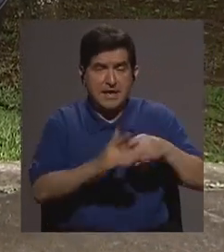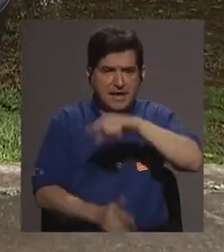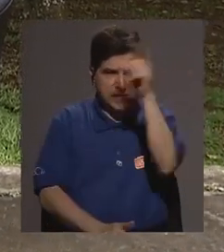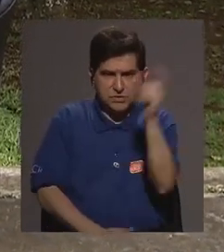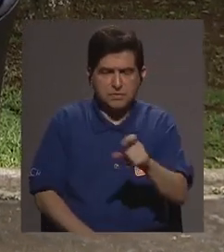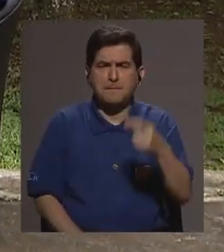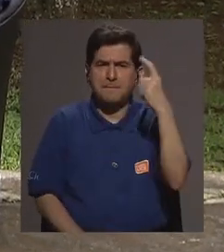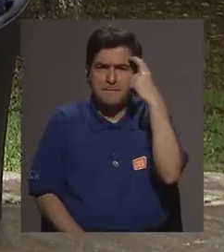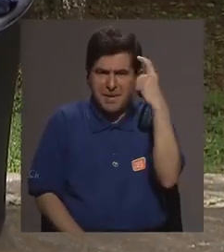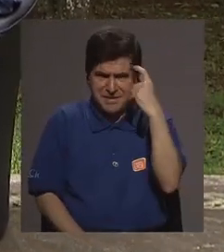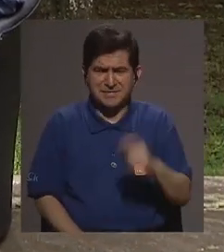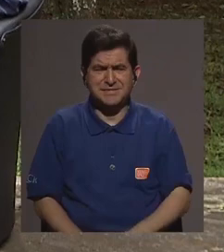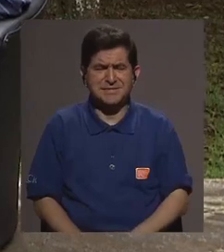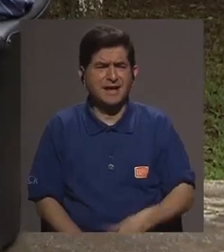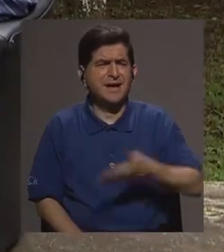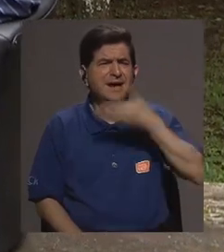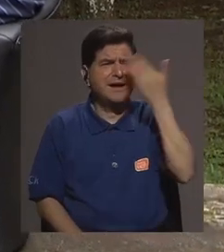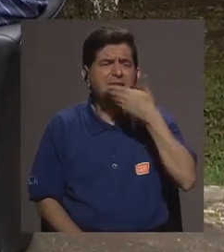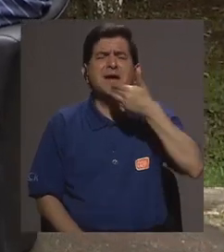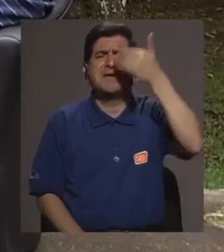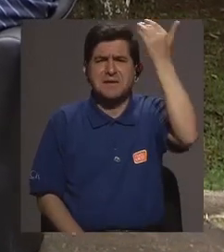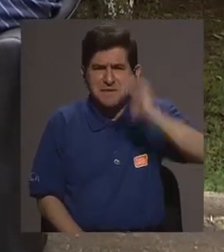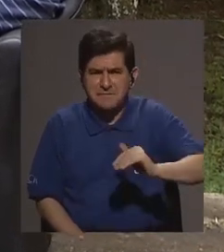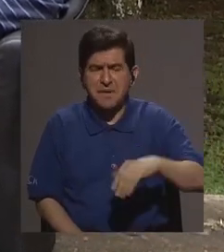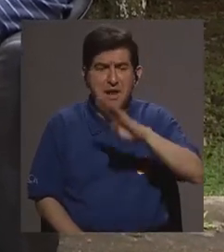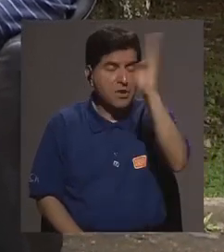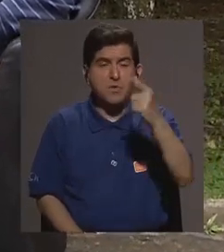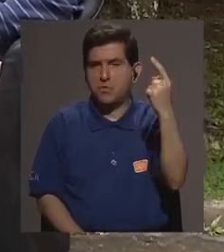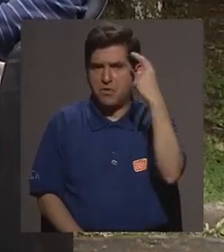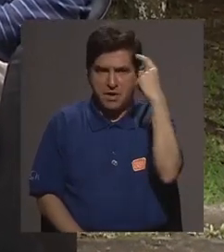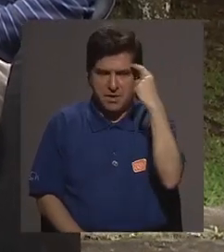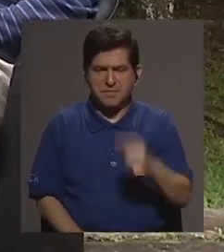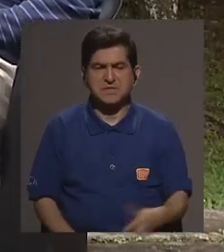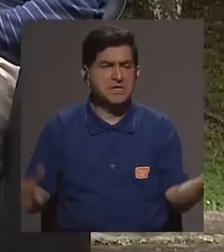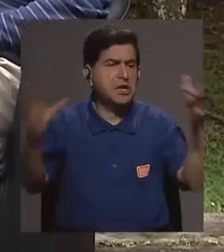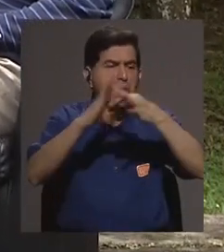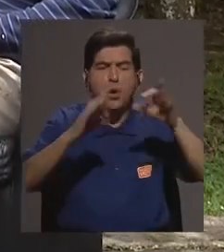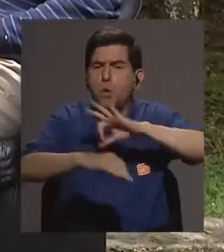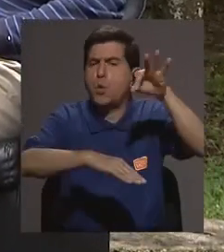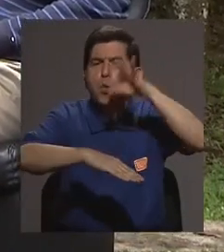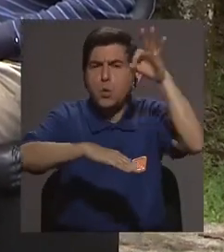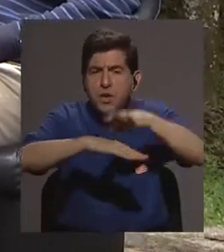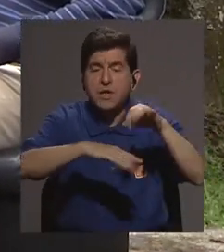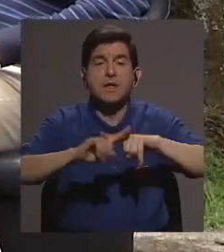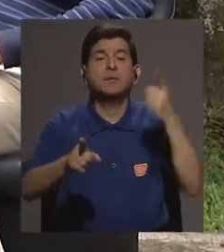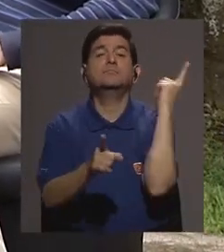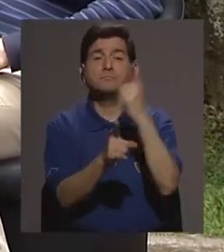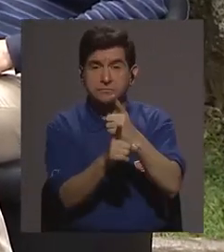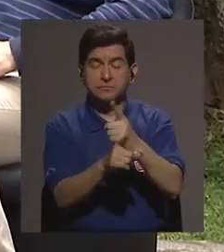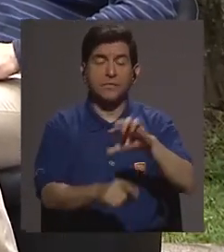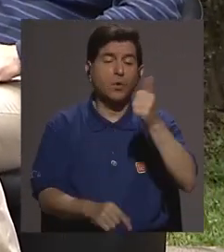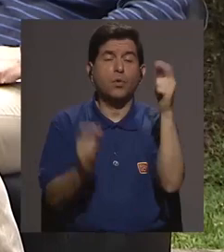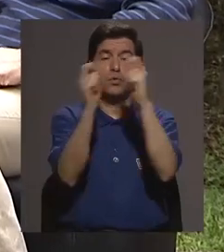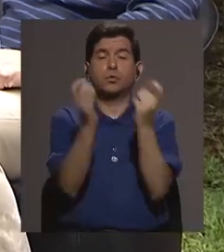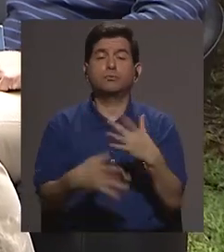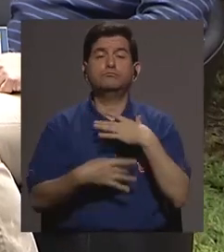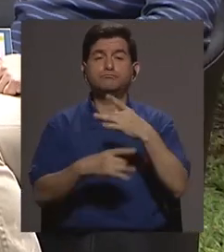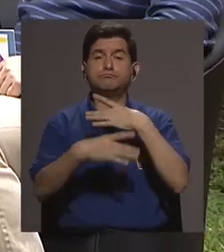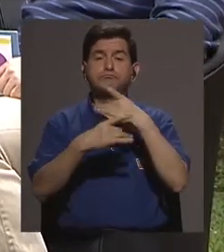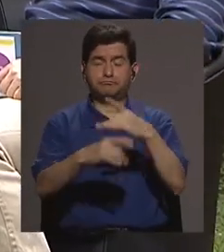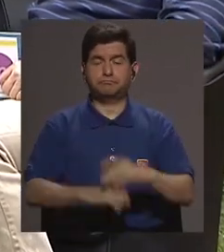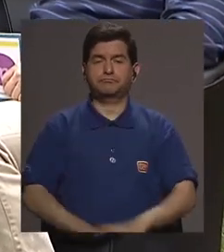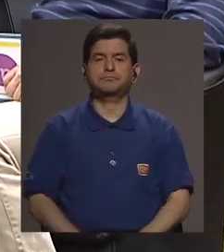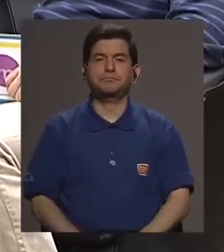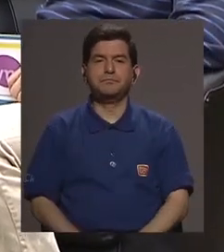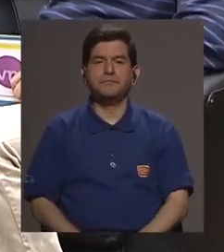de mal aire porque en ese momento pensaban que el aire venía malo y entonces nunca pensaron en la asociación con el mosquito pero es así y también hay otro detalle